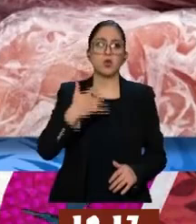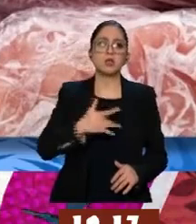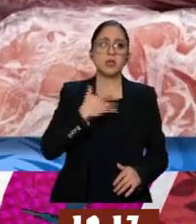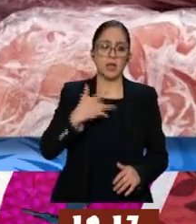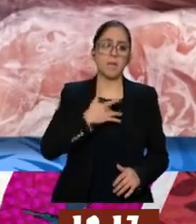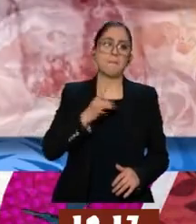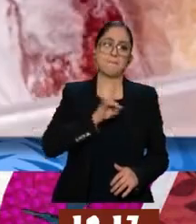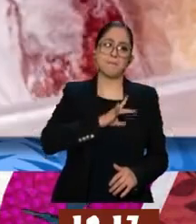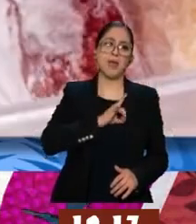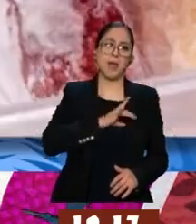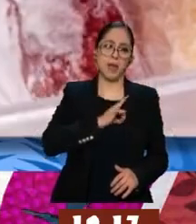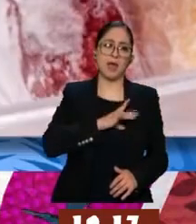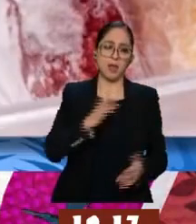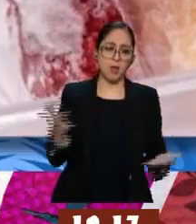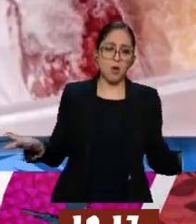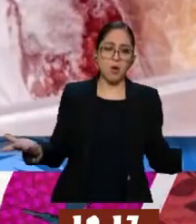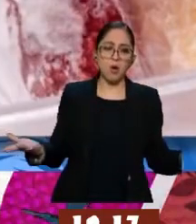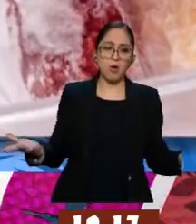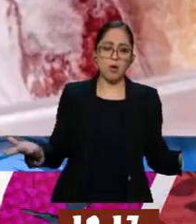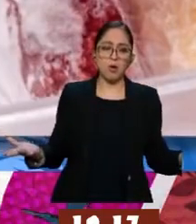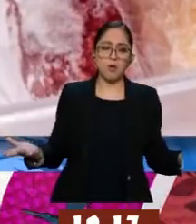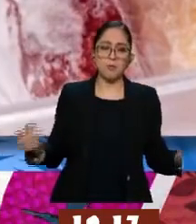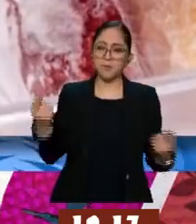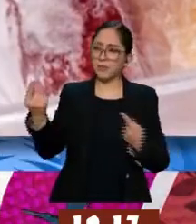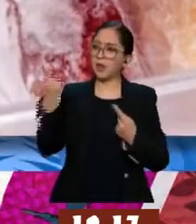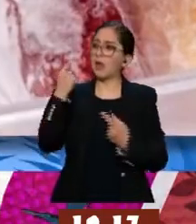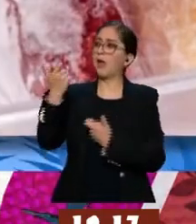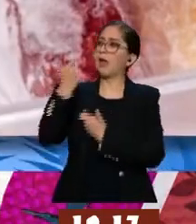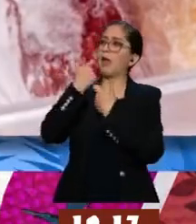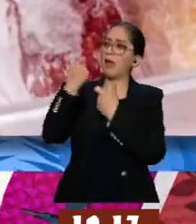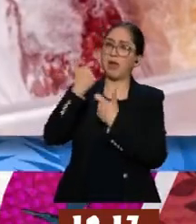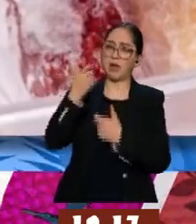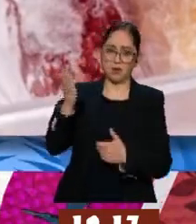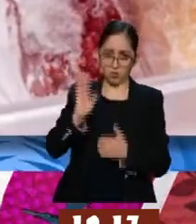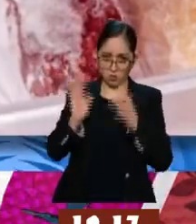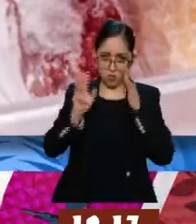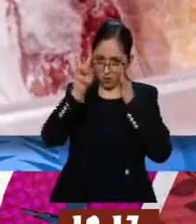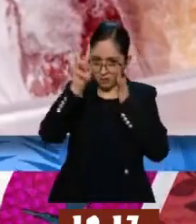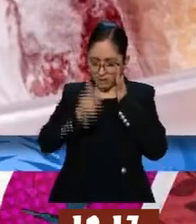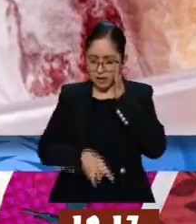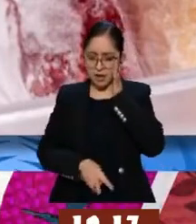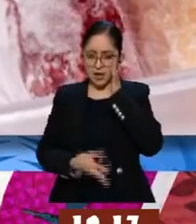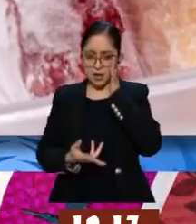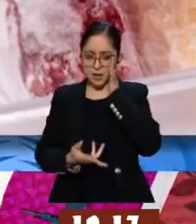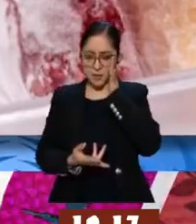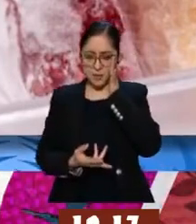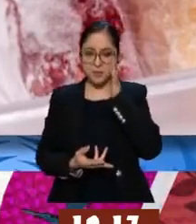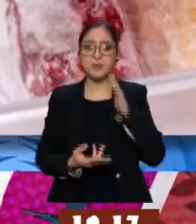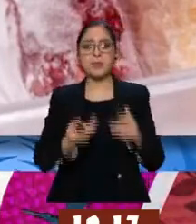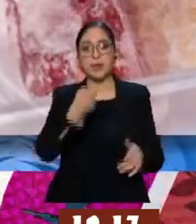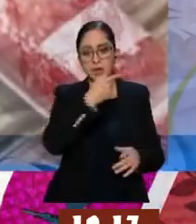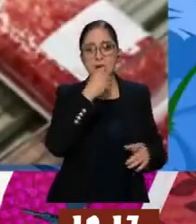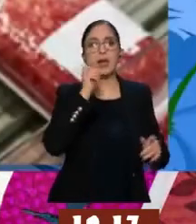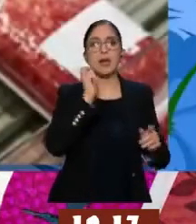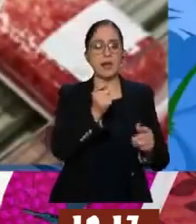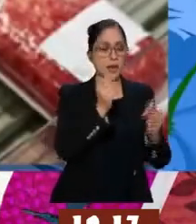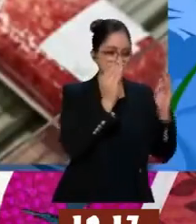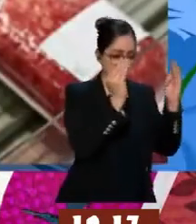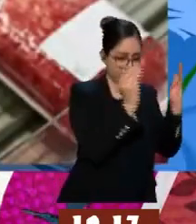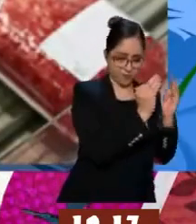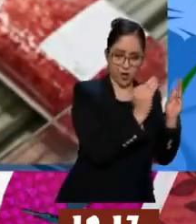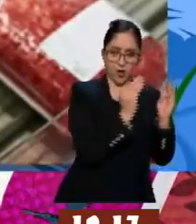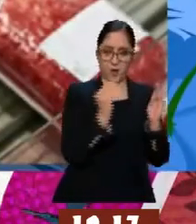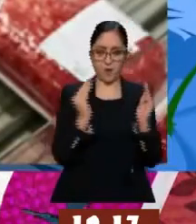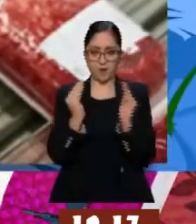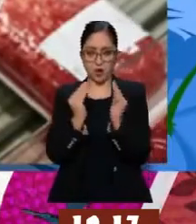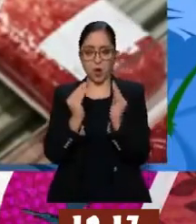aguanta tanto. ¡Ah, no se burle, señor del ato! Ese es el objetivo, que como está en frío, los microorganismos